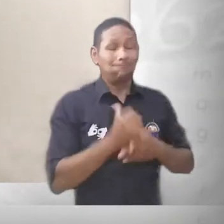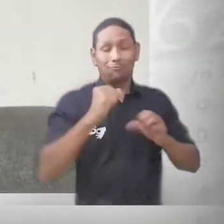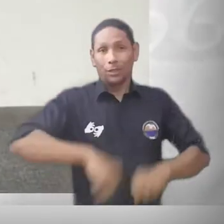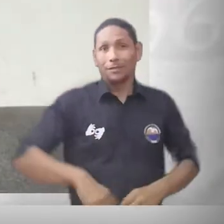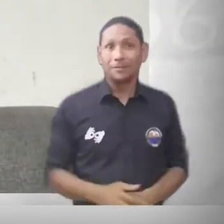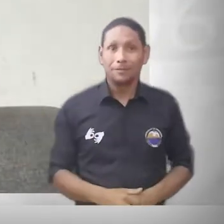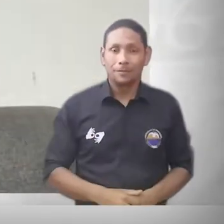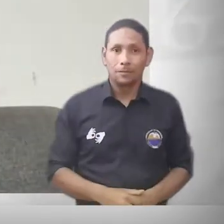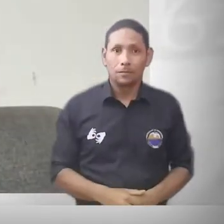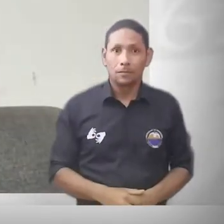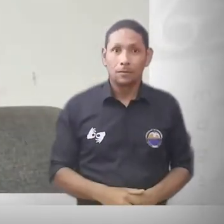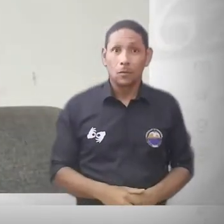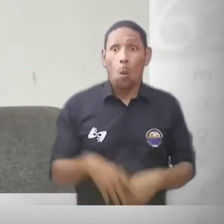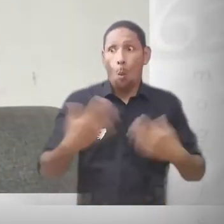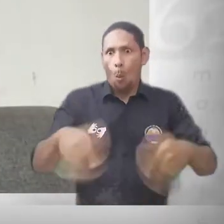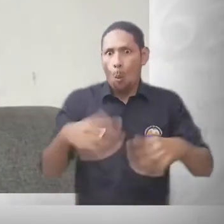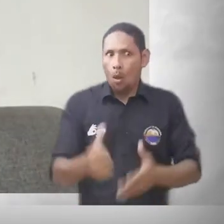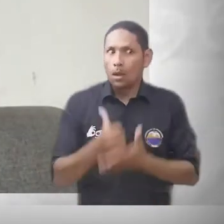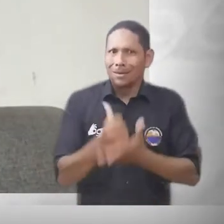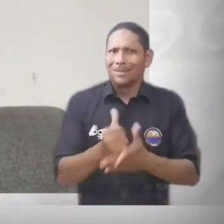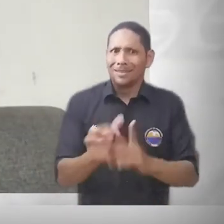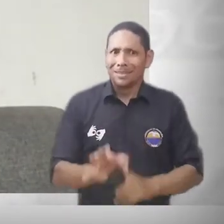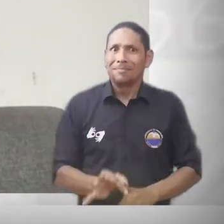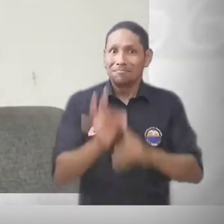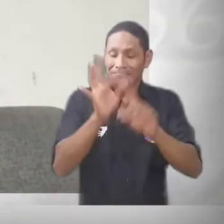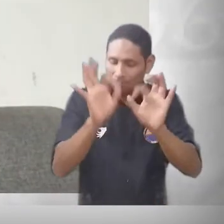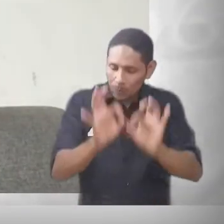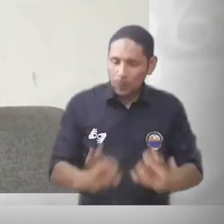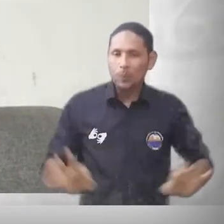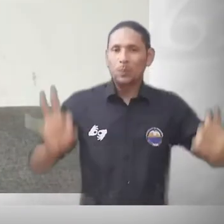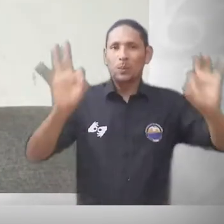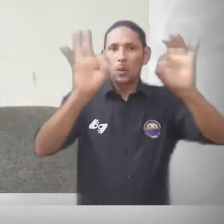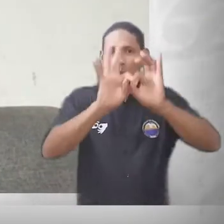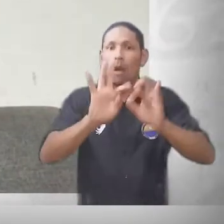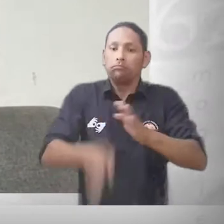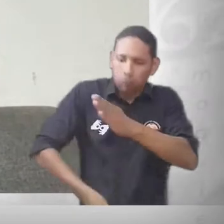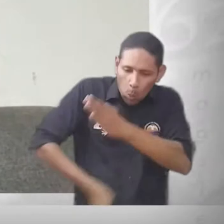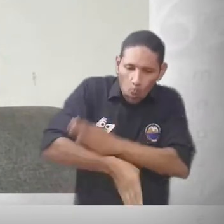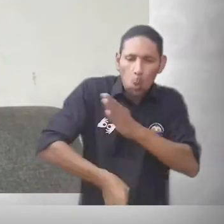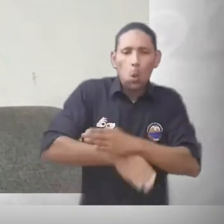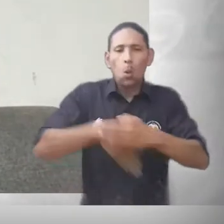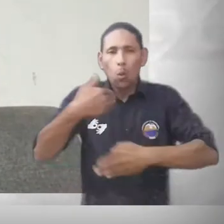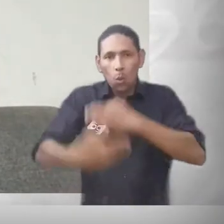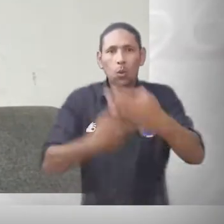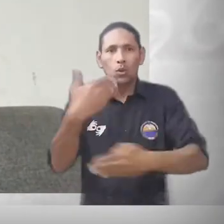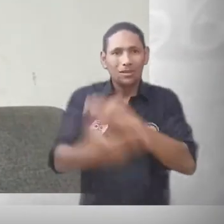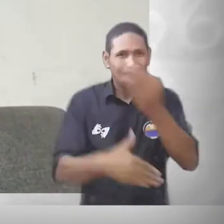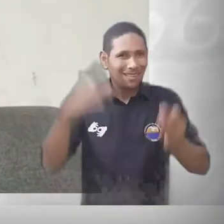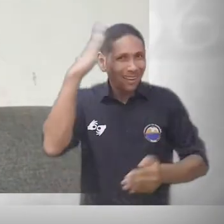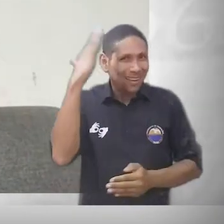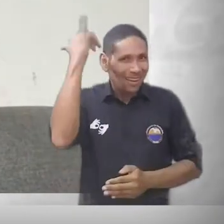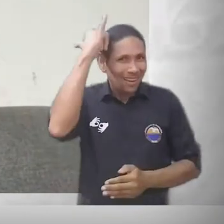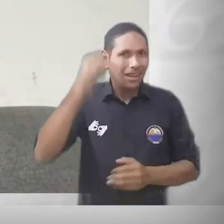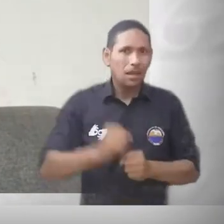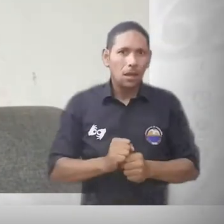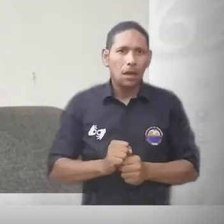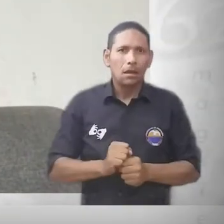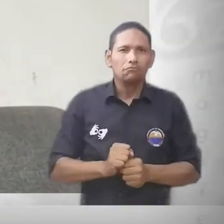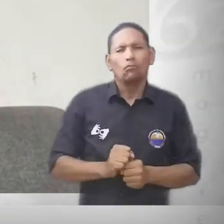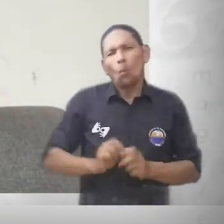beneficio. Y contar con esta ayuda va a ser de vital importancia para la continuación de nuestro proceso académico.